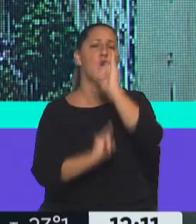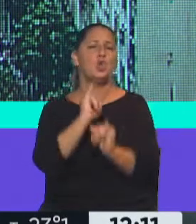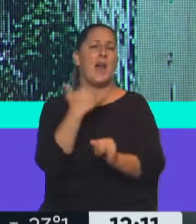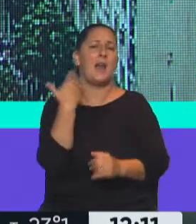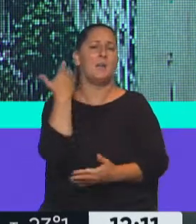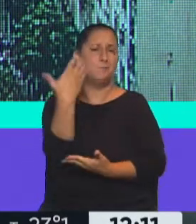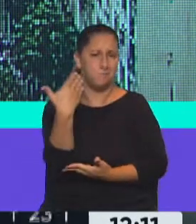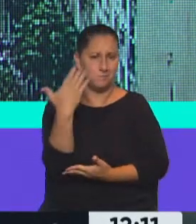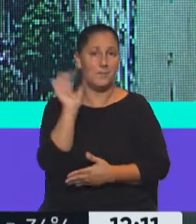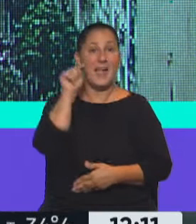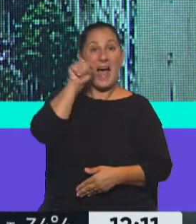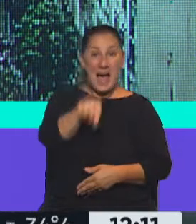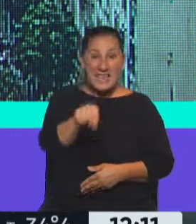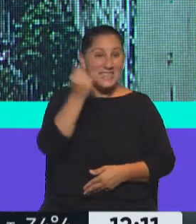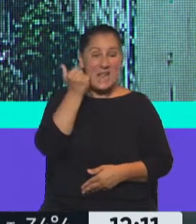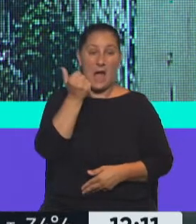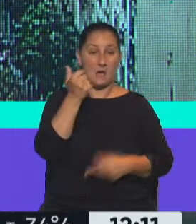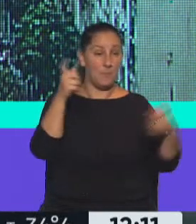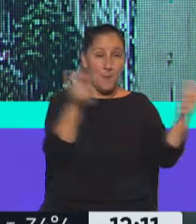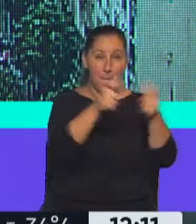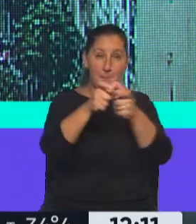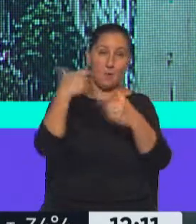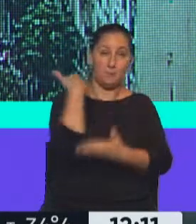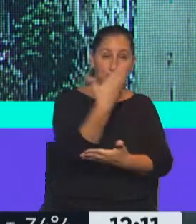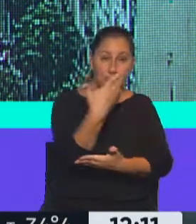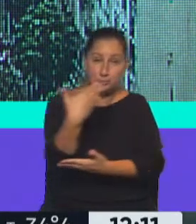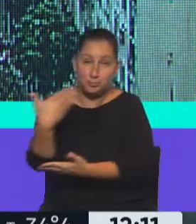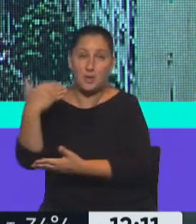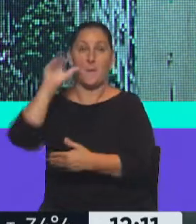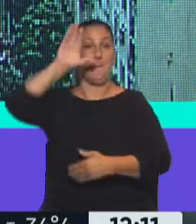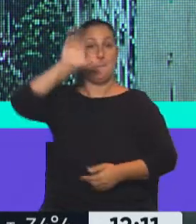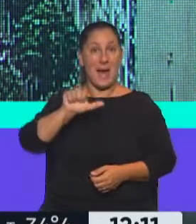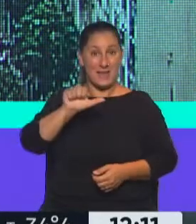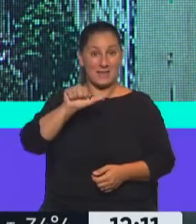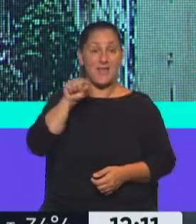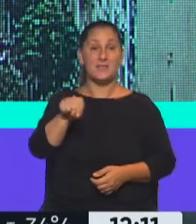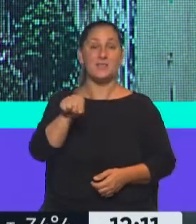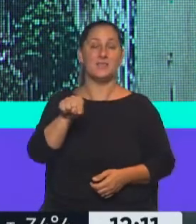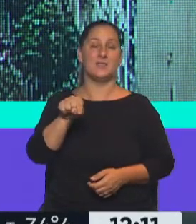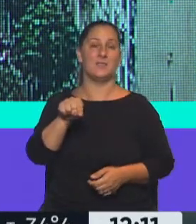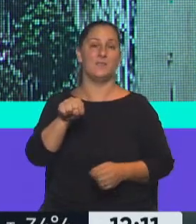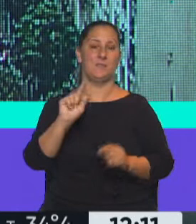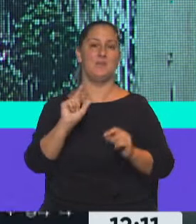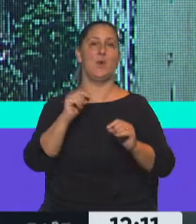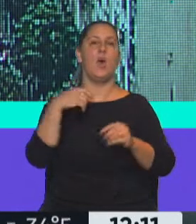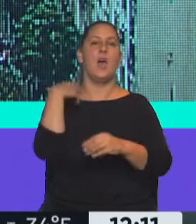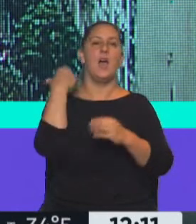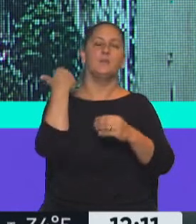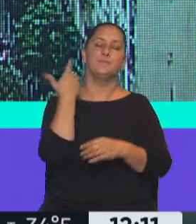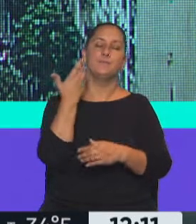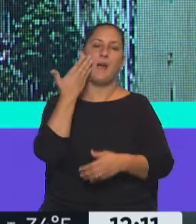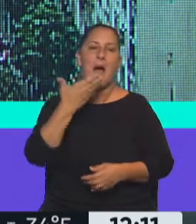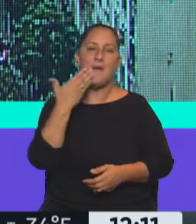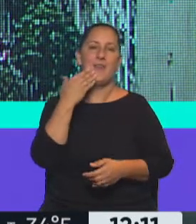Presupuestos y Hacienda. Ahí estaría cerrándose, si se llega con los tiempos, el día martes, lo que sería la ronda de exposiciones en